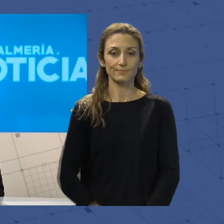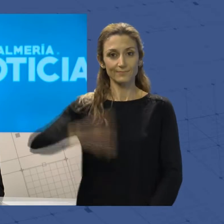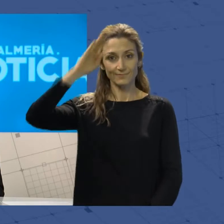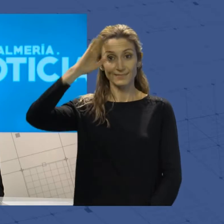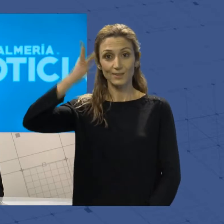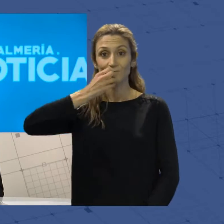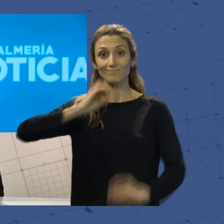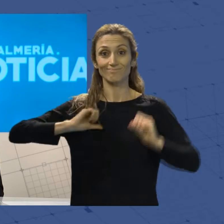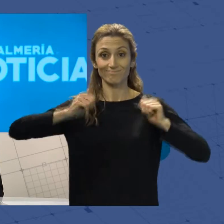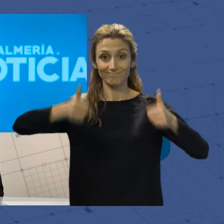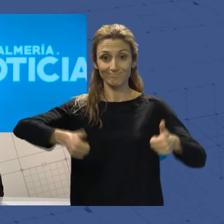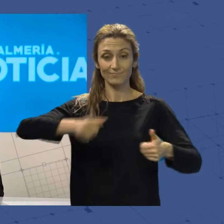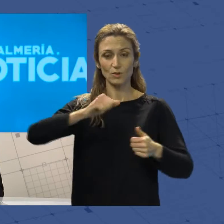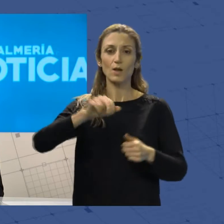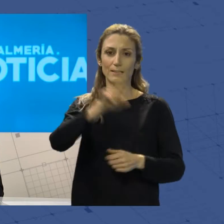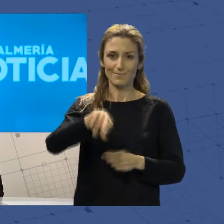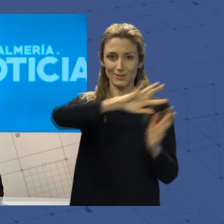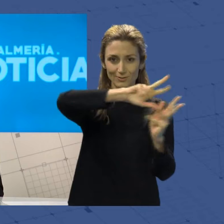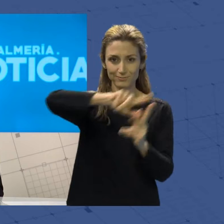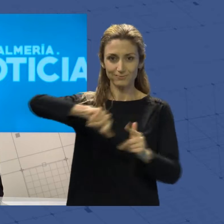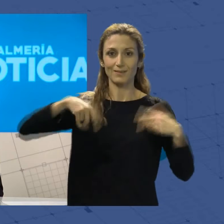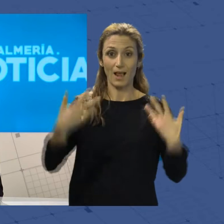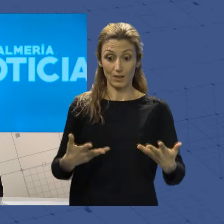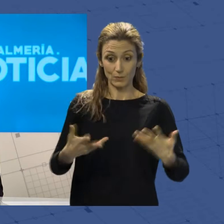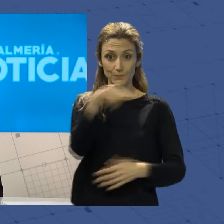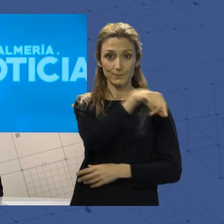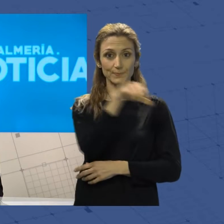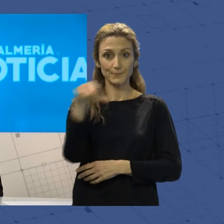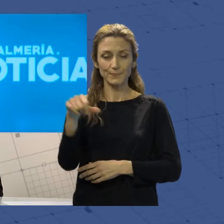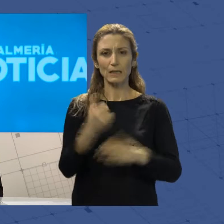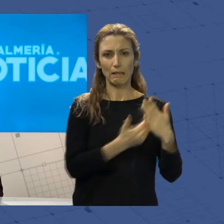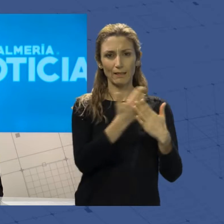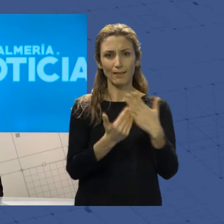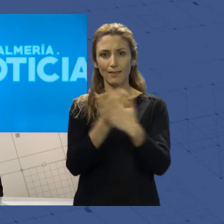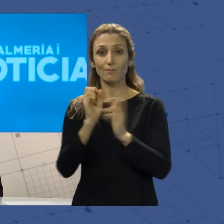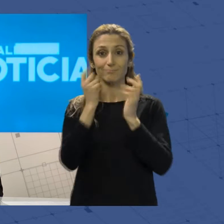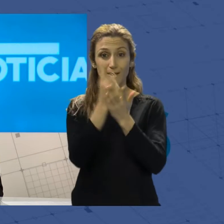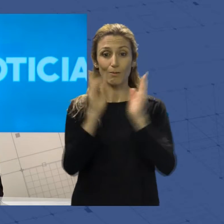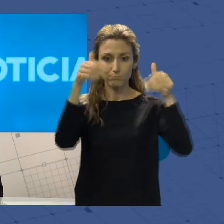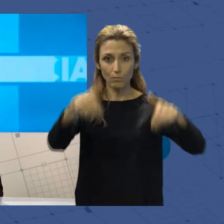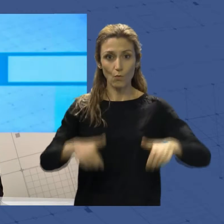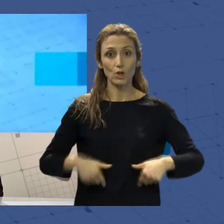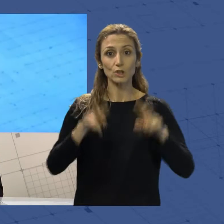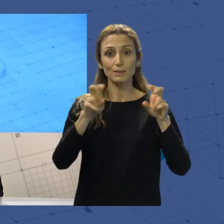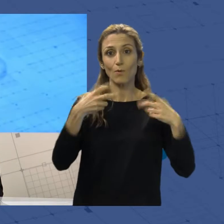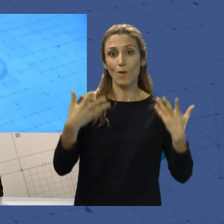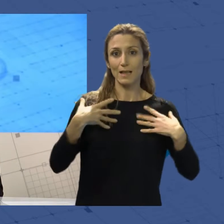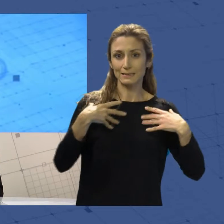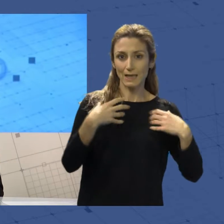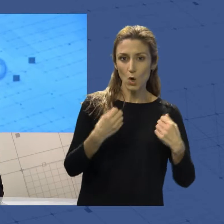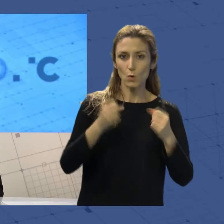Saludos, comenzamos un repaso a la actualidad informativa de la semana, días en los que hemos vuelto a hablar de salud, de educación, de